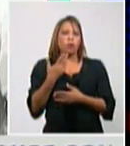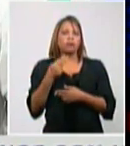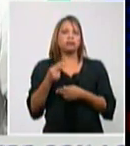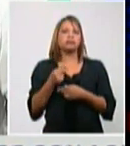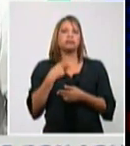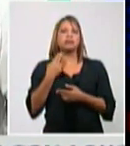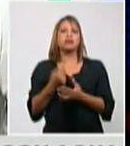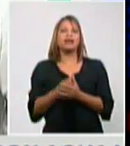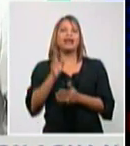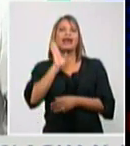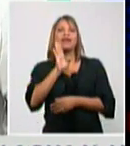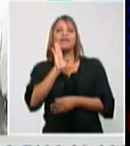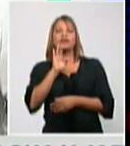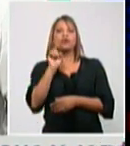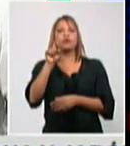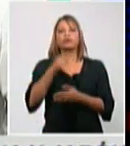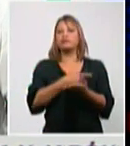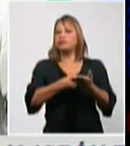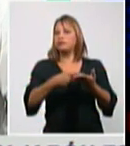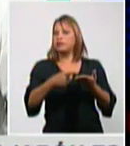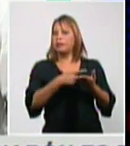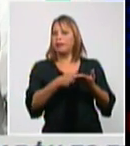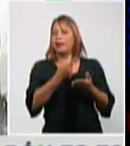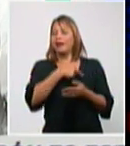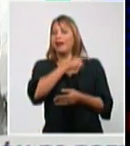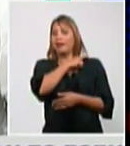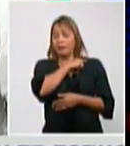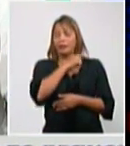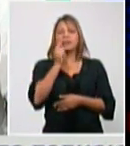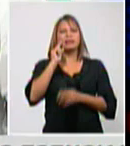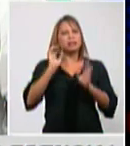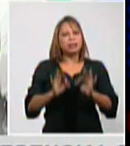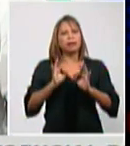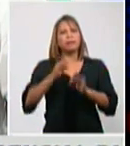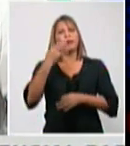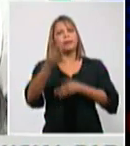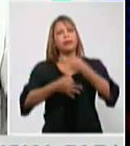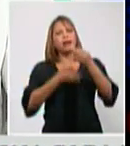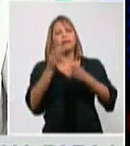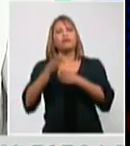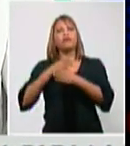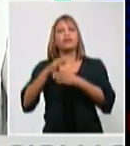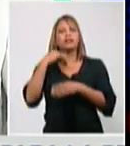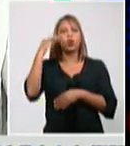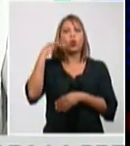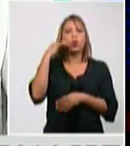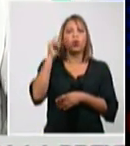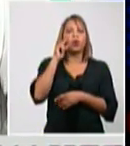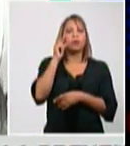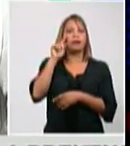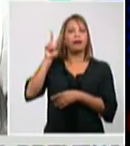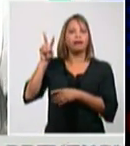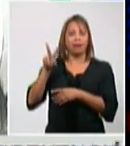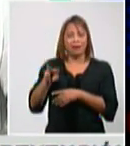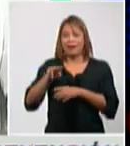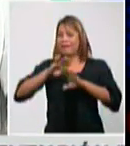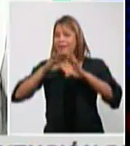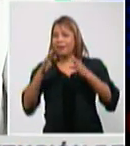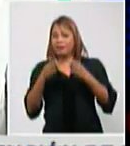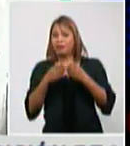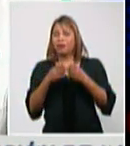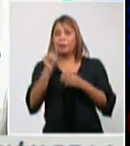15 días que siempre lo ponemos con diferencia de colores entre los autóctonos y los